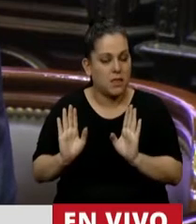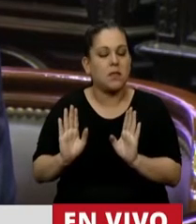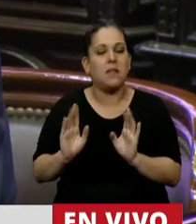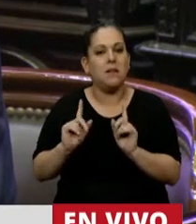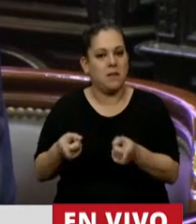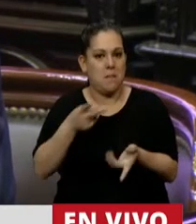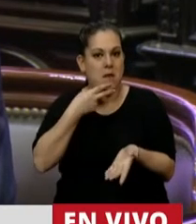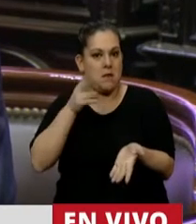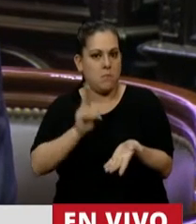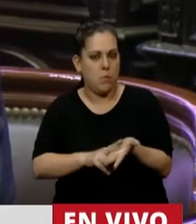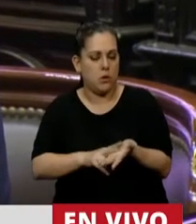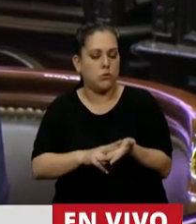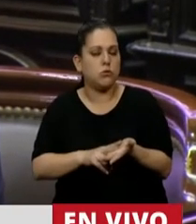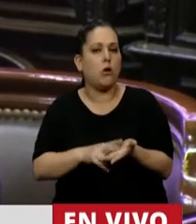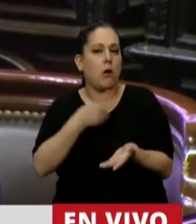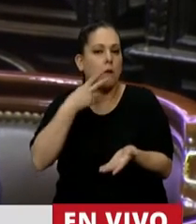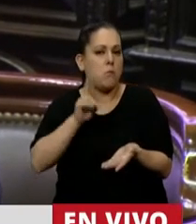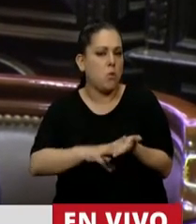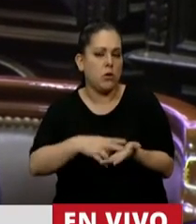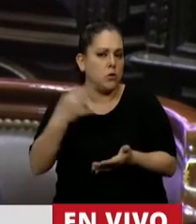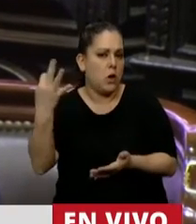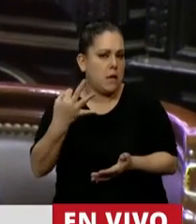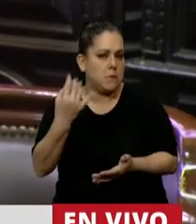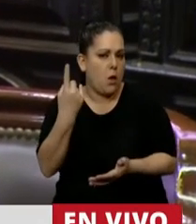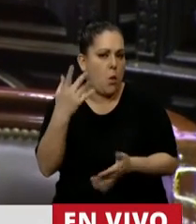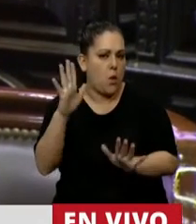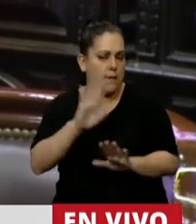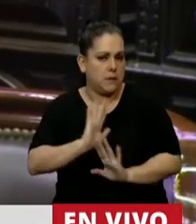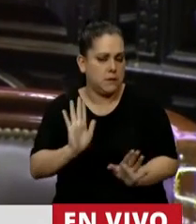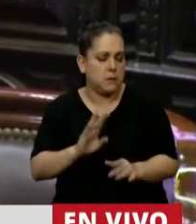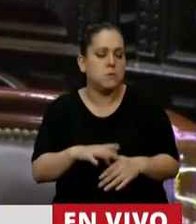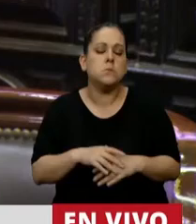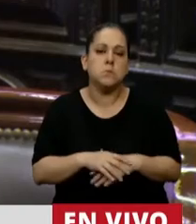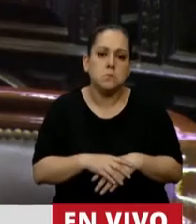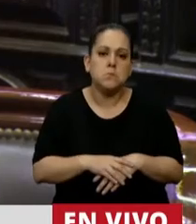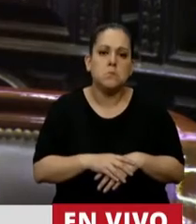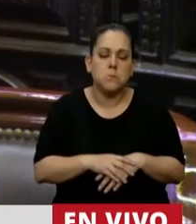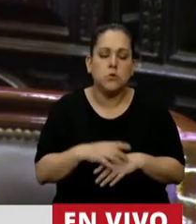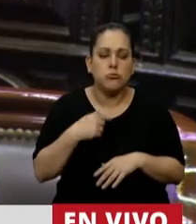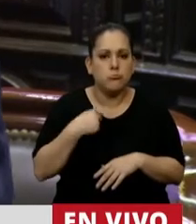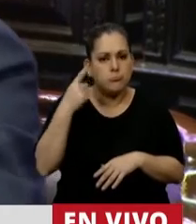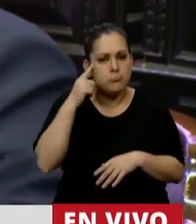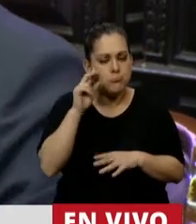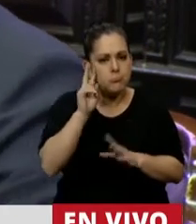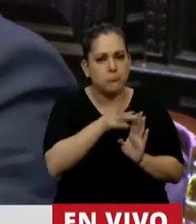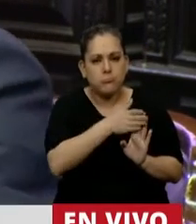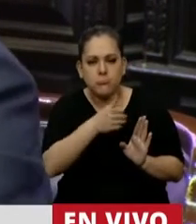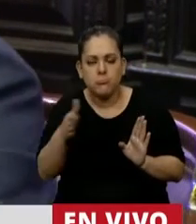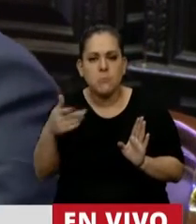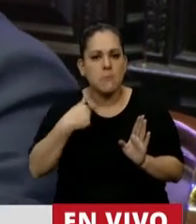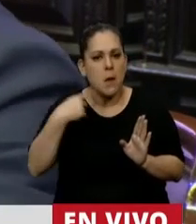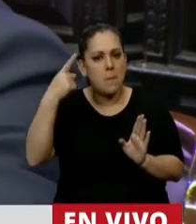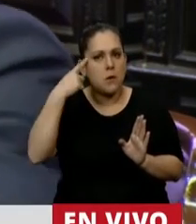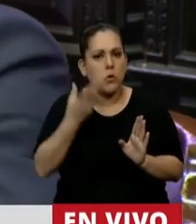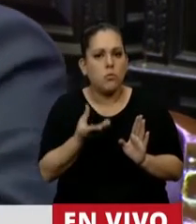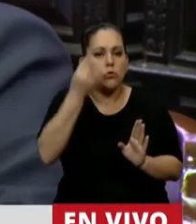impuesto, un impuesto extraordinario, y digo, ¿cómo nos equivocamos a